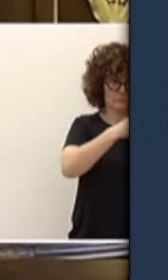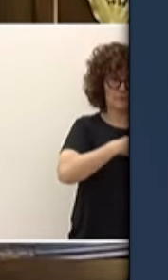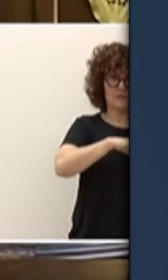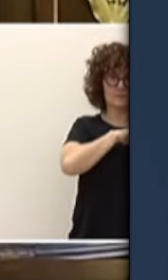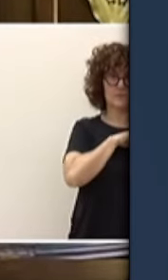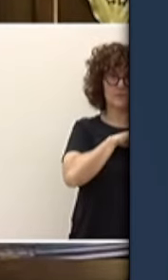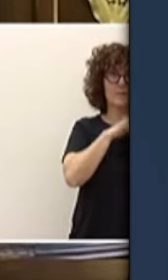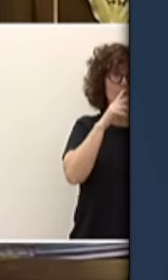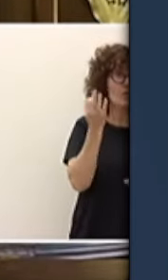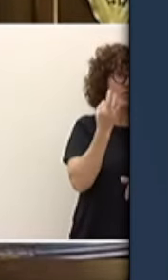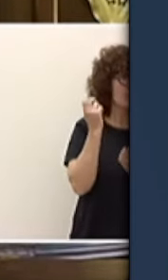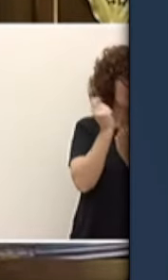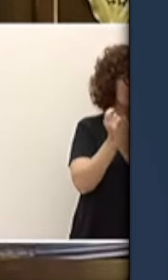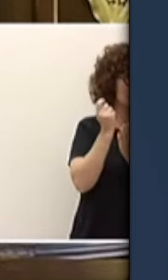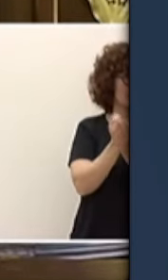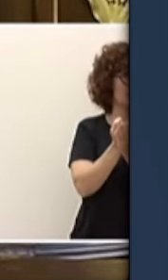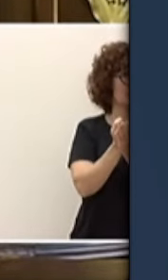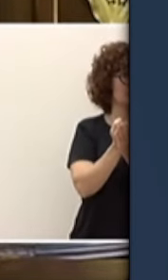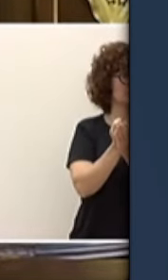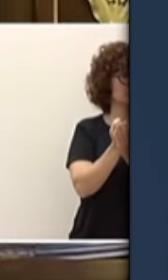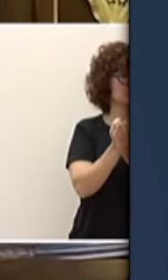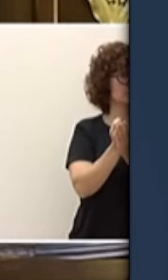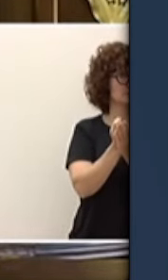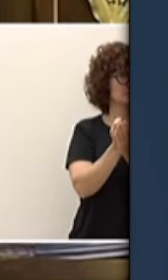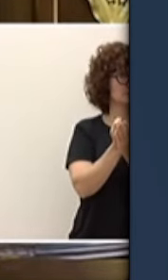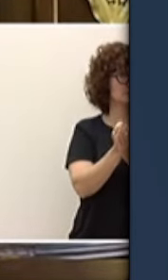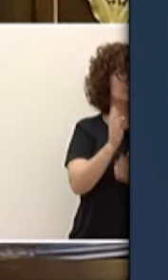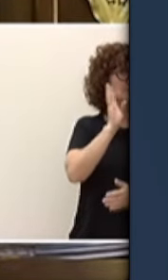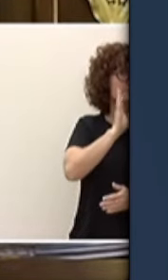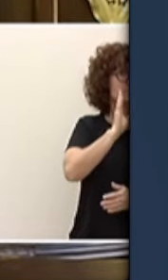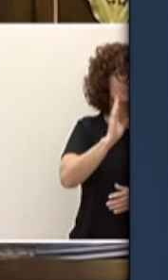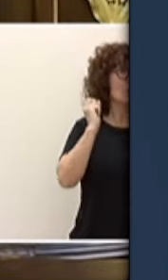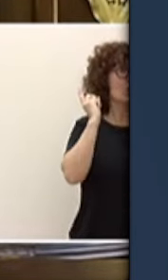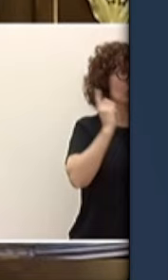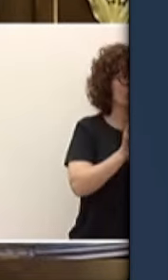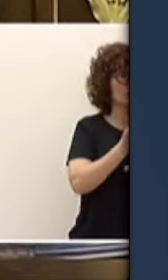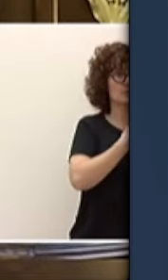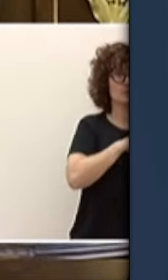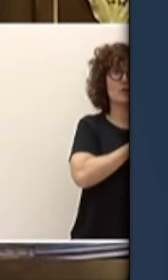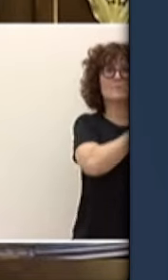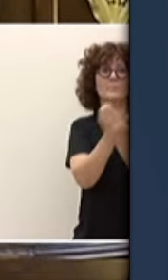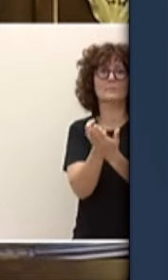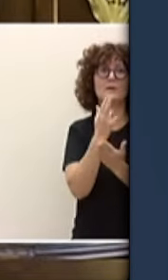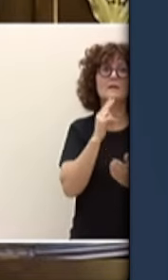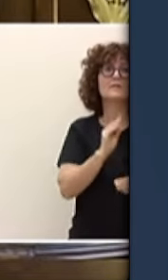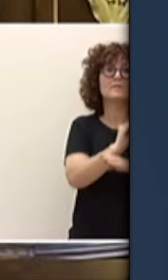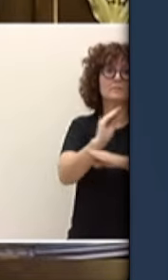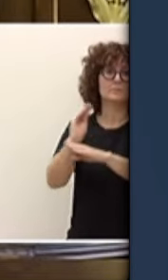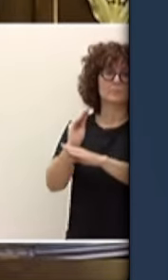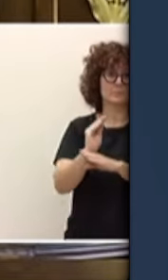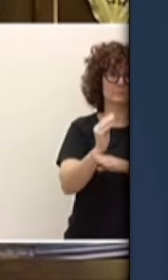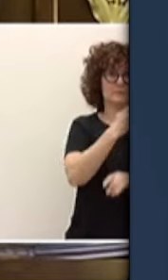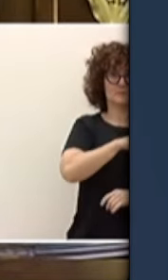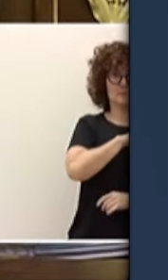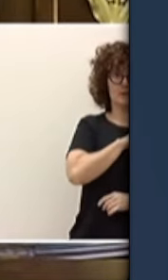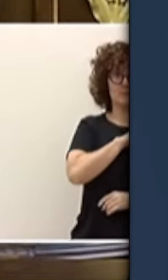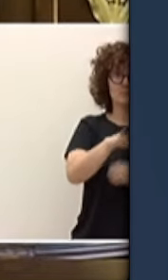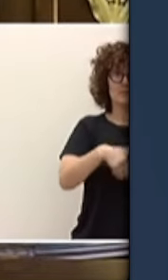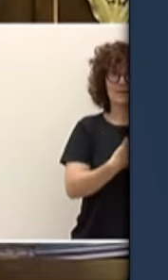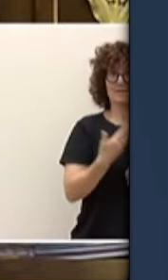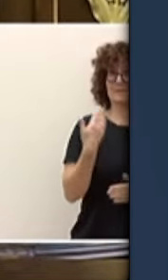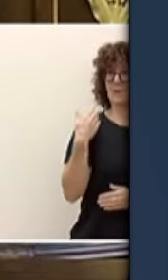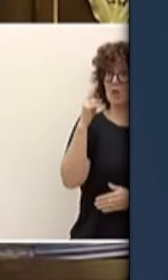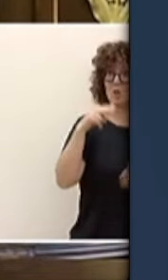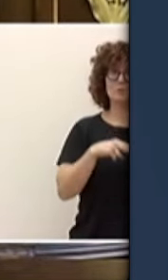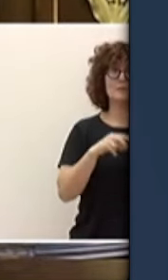que lo paguen los propios españoles. Mire, hasta mediados del año 2014 el señor Rajoy había subido 45 veces los impuestos usted